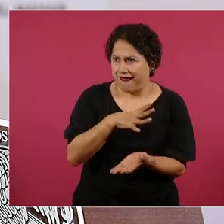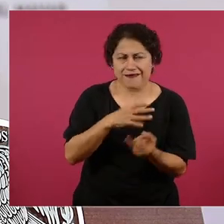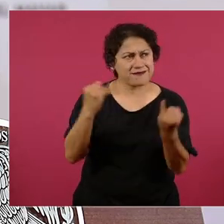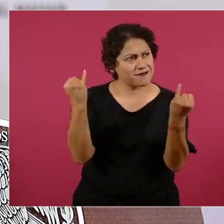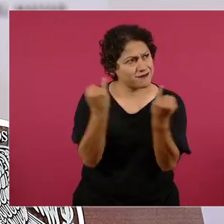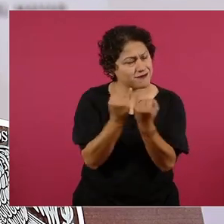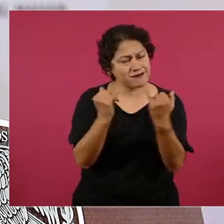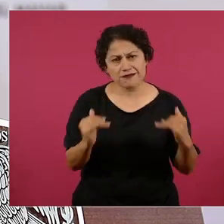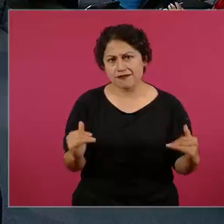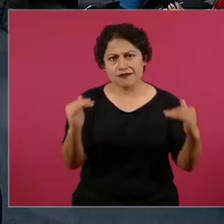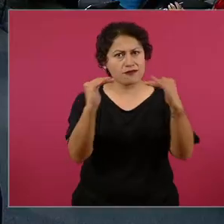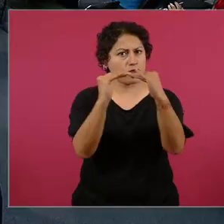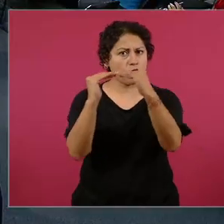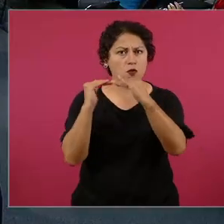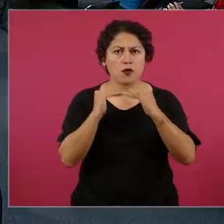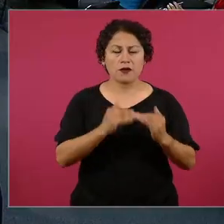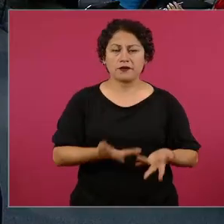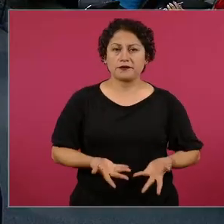miren